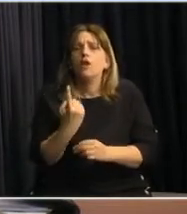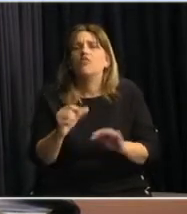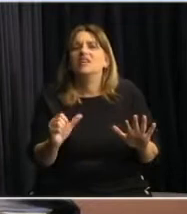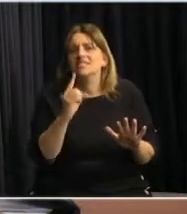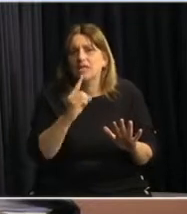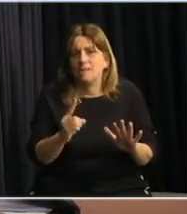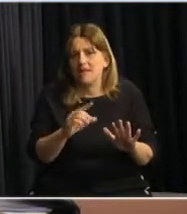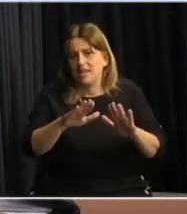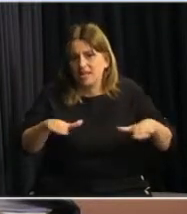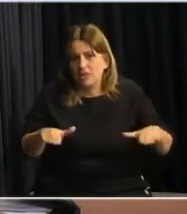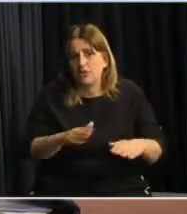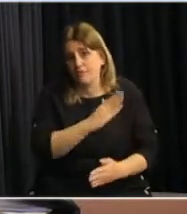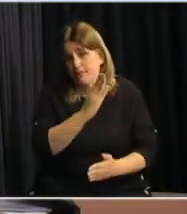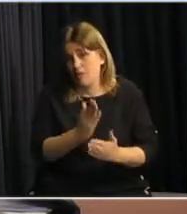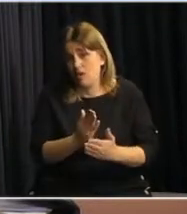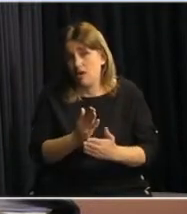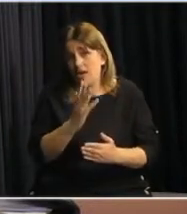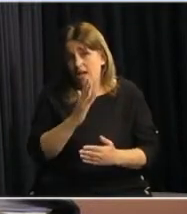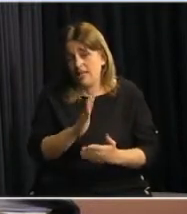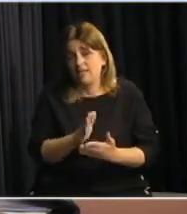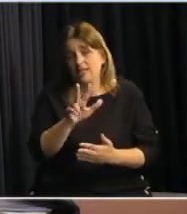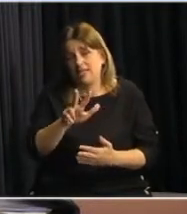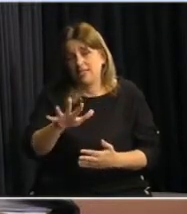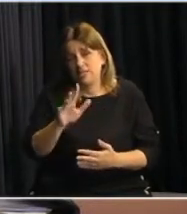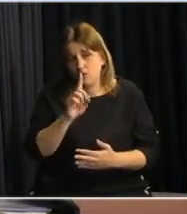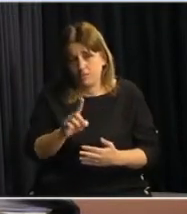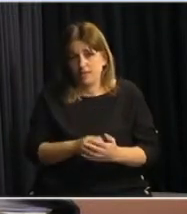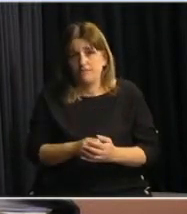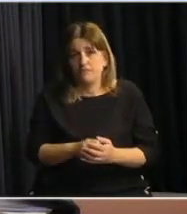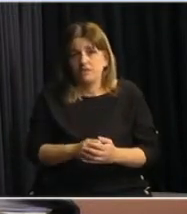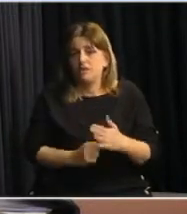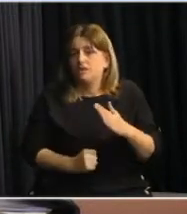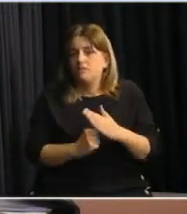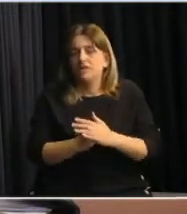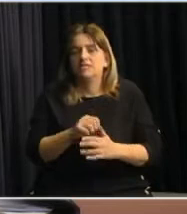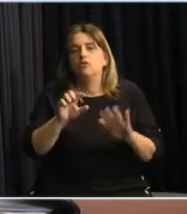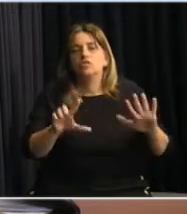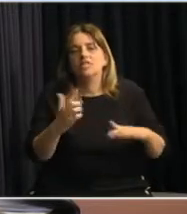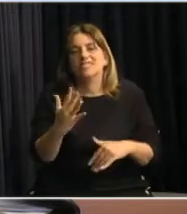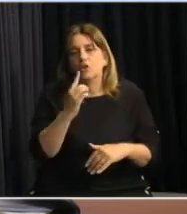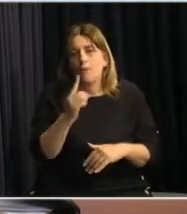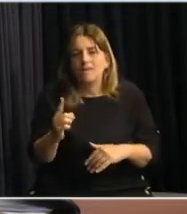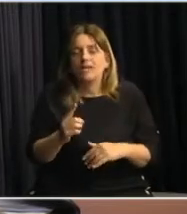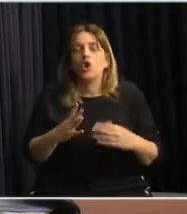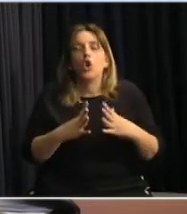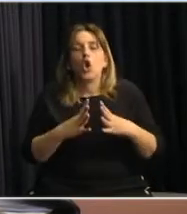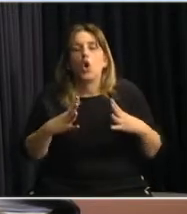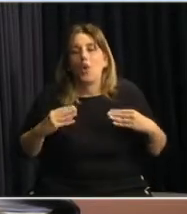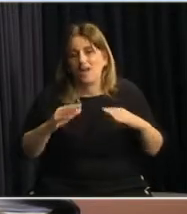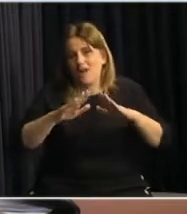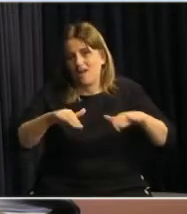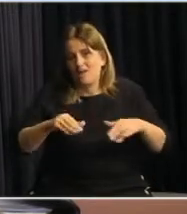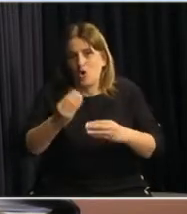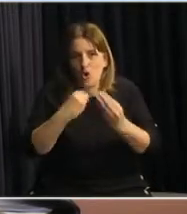niños, después llegamos a 35.000, y el tope fue en el entorno de 75.000 con los comedores cerrados. Nosotros